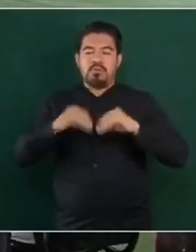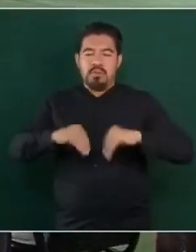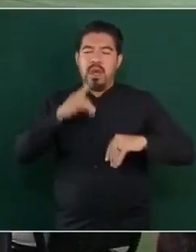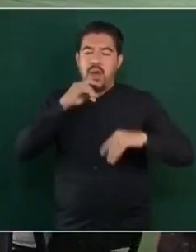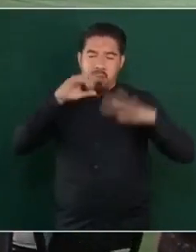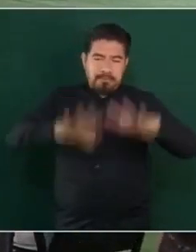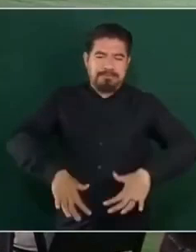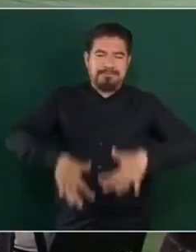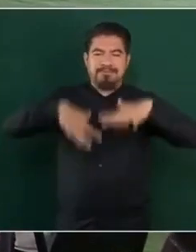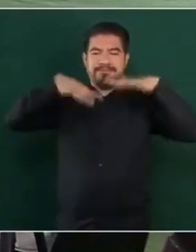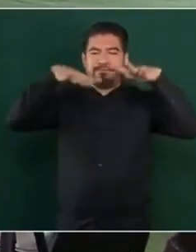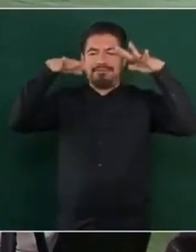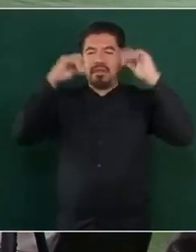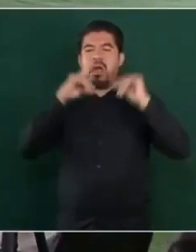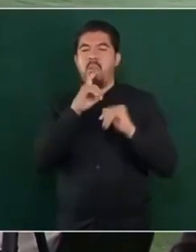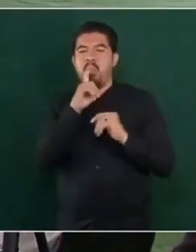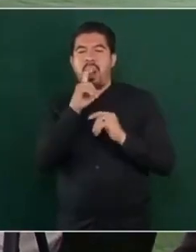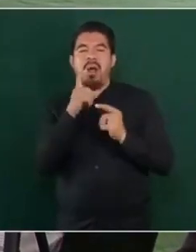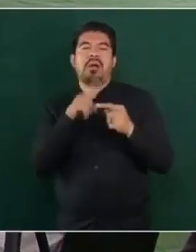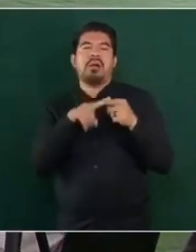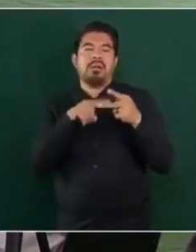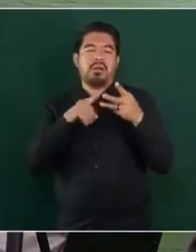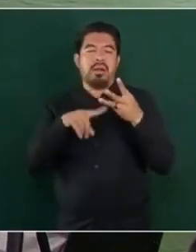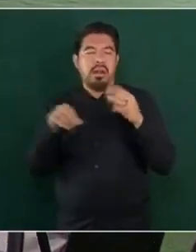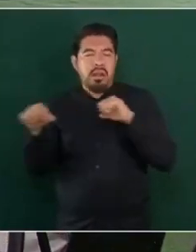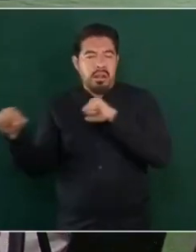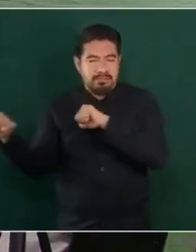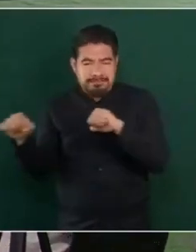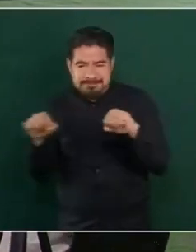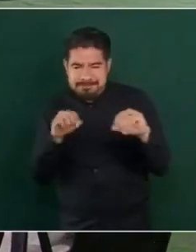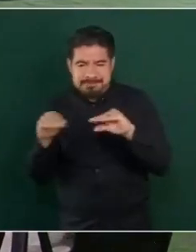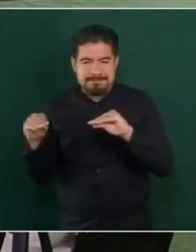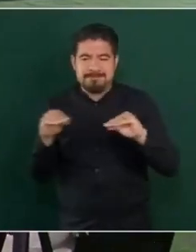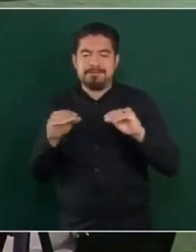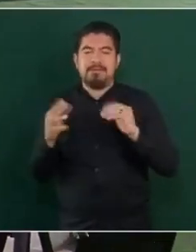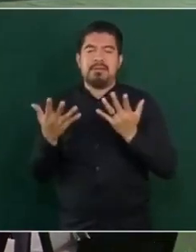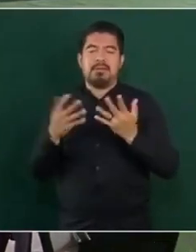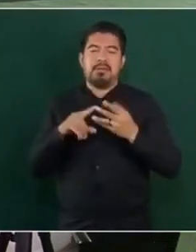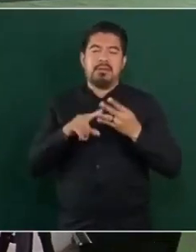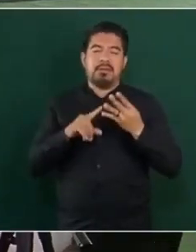y de malos gobiernos,